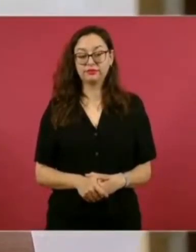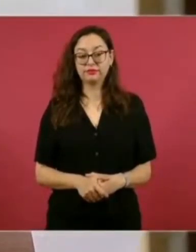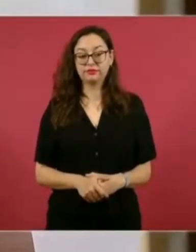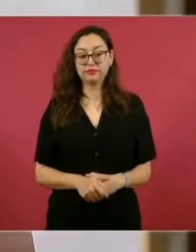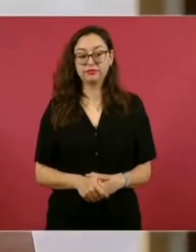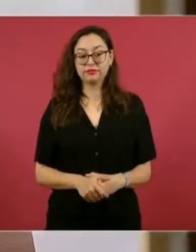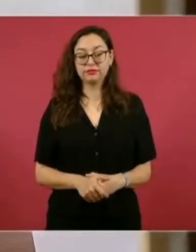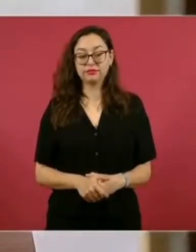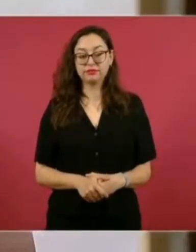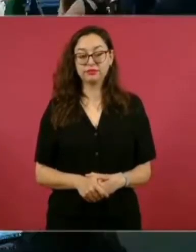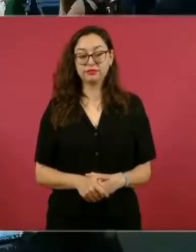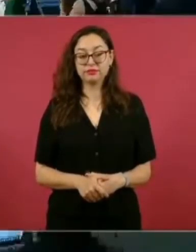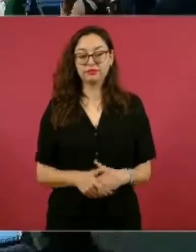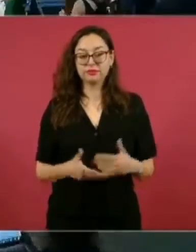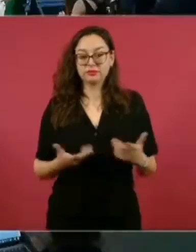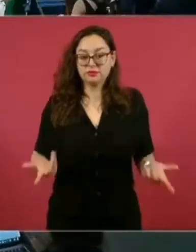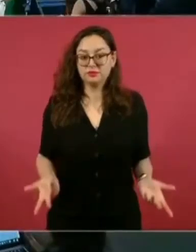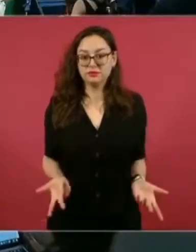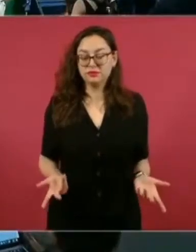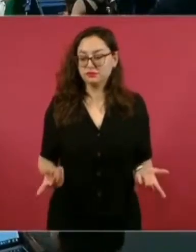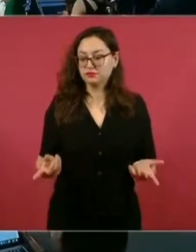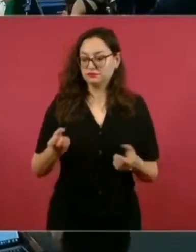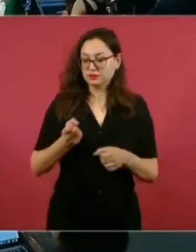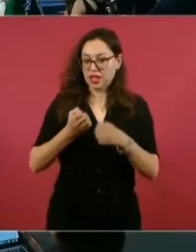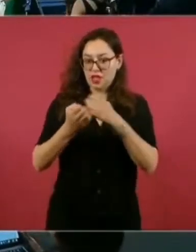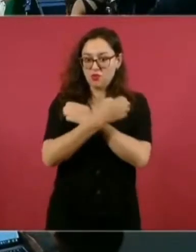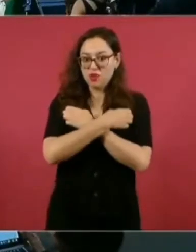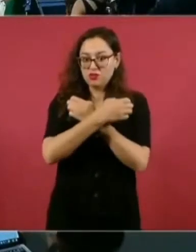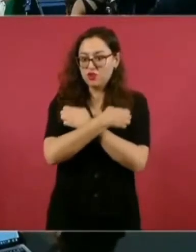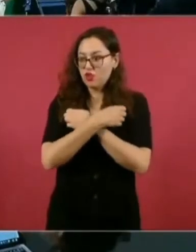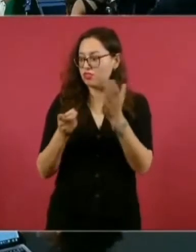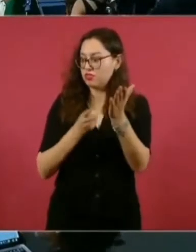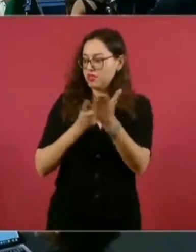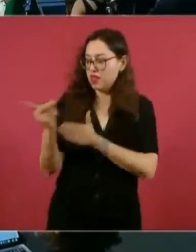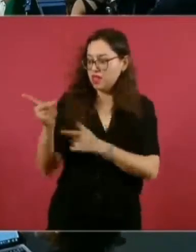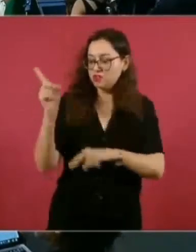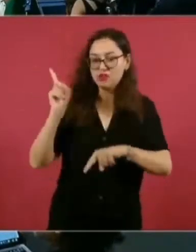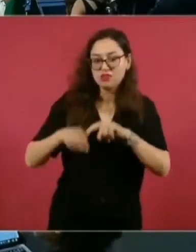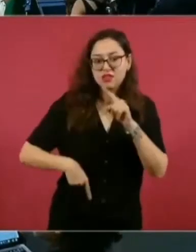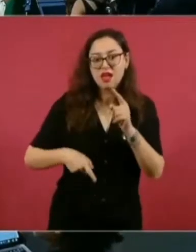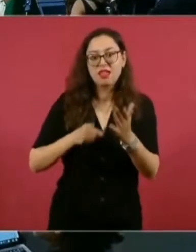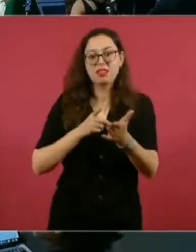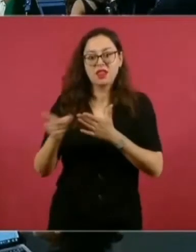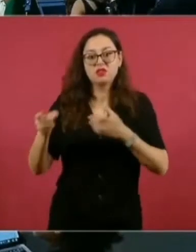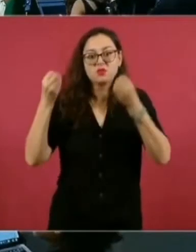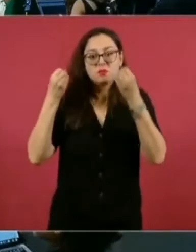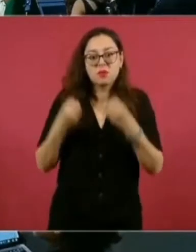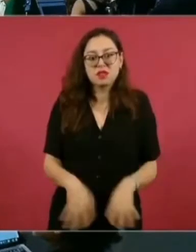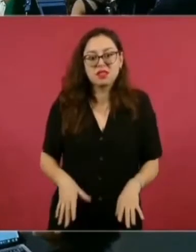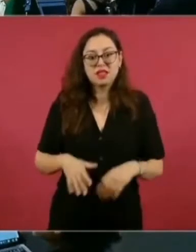sin derecho a la educación. ¿Qué sucedió? ¿Qué pasó?